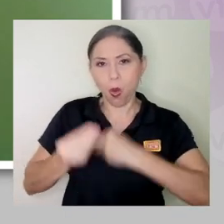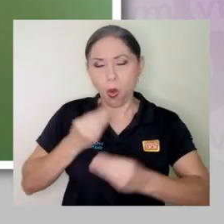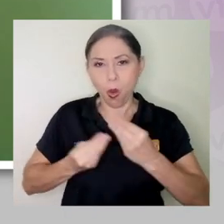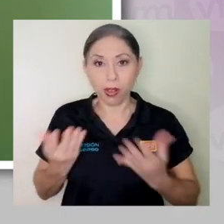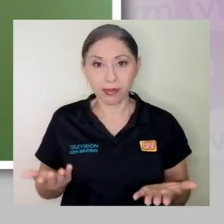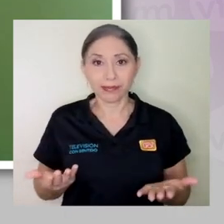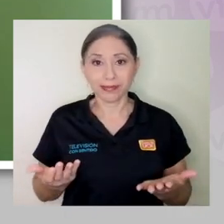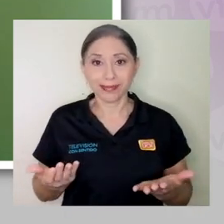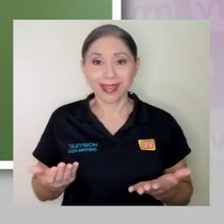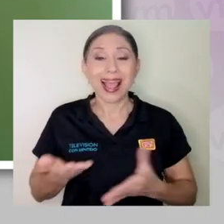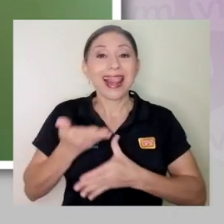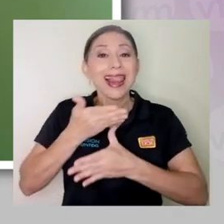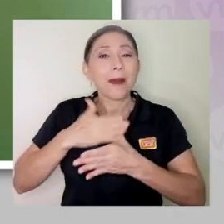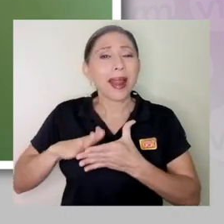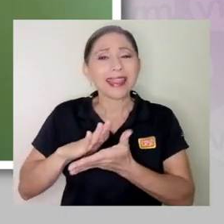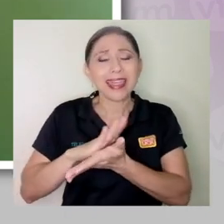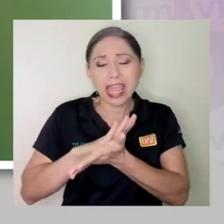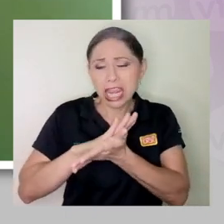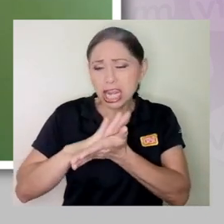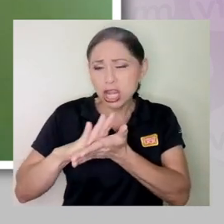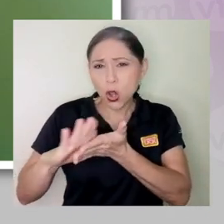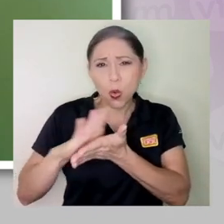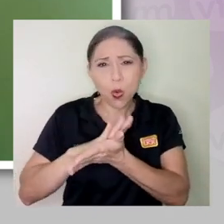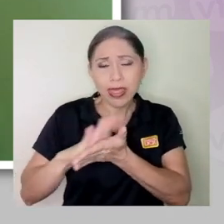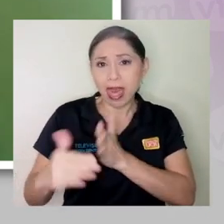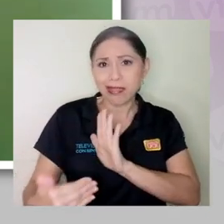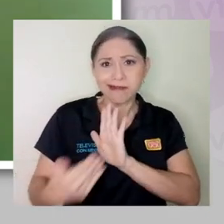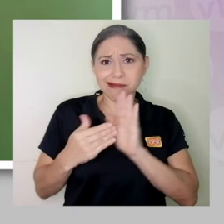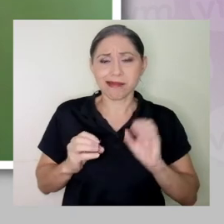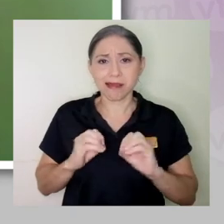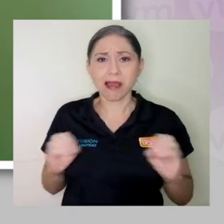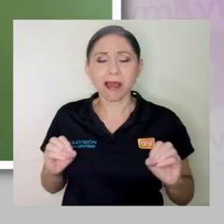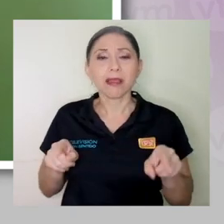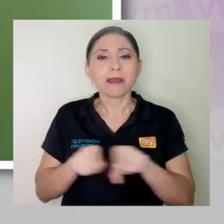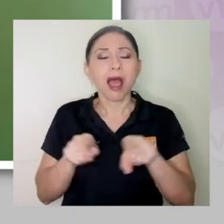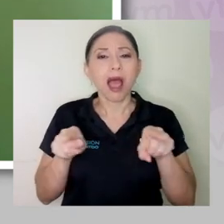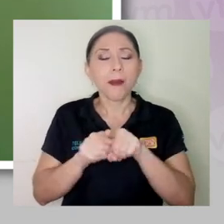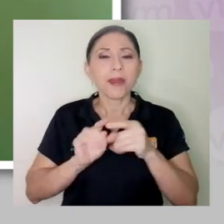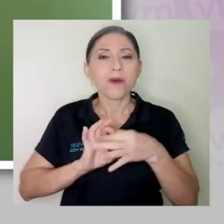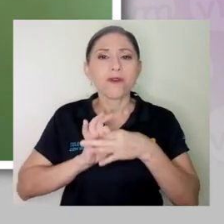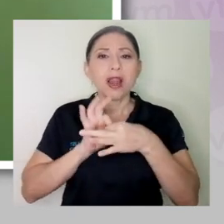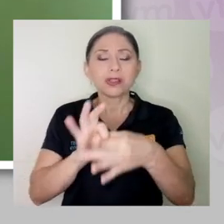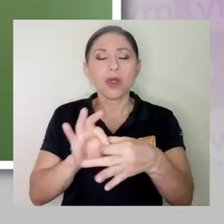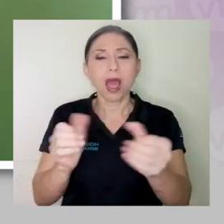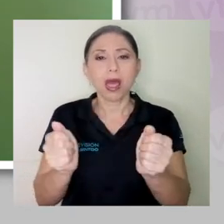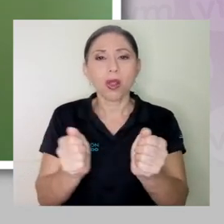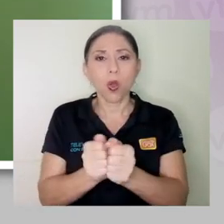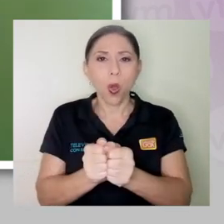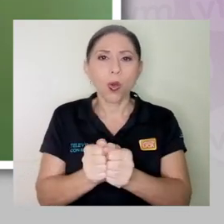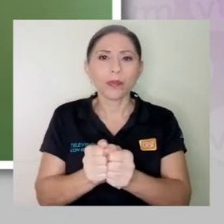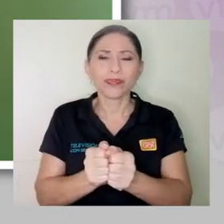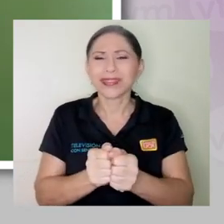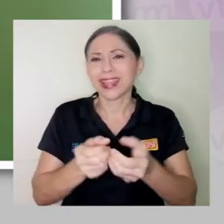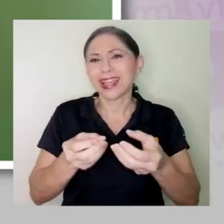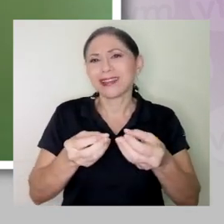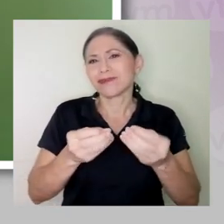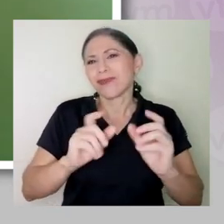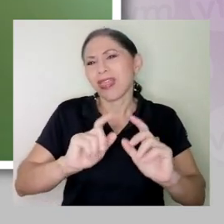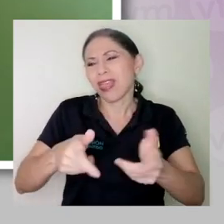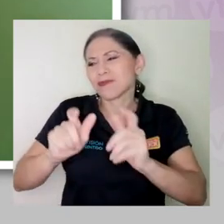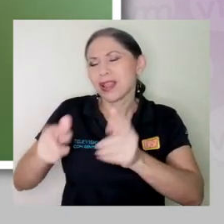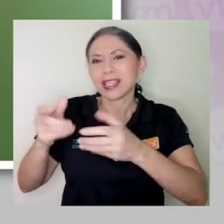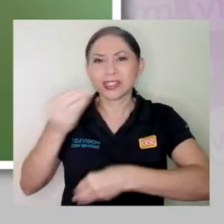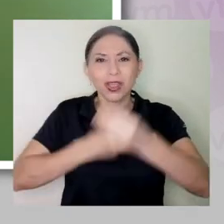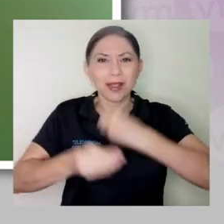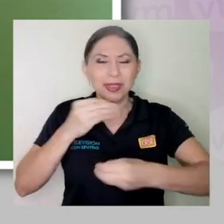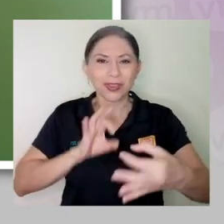Entonces, la parte de inocuidad también está muy relacionada con la pérdida y desperdicio de alimentos,